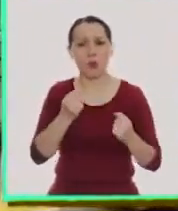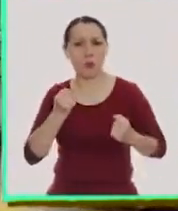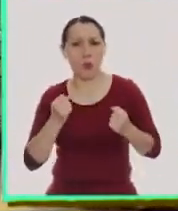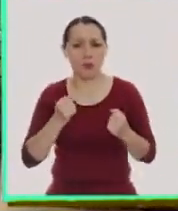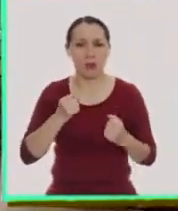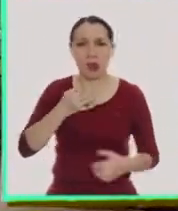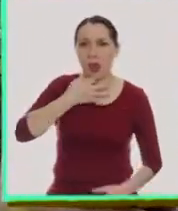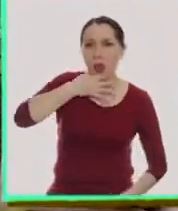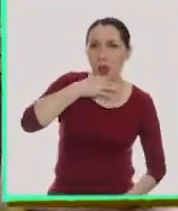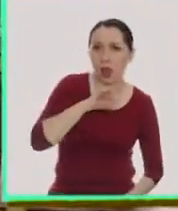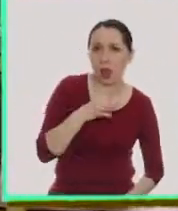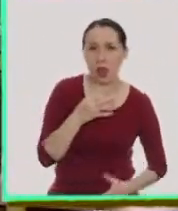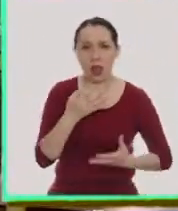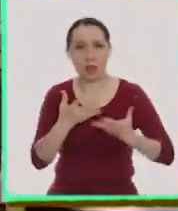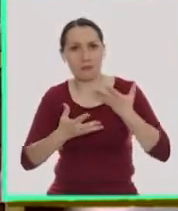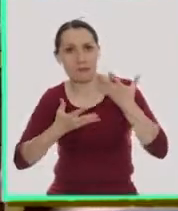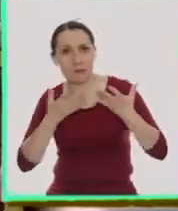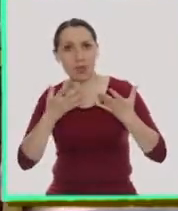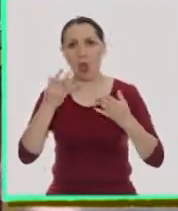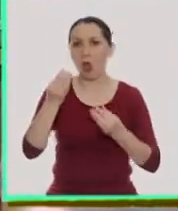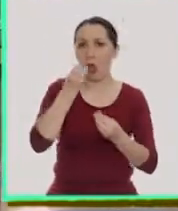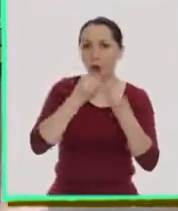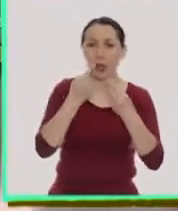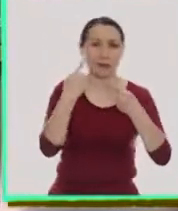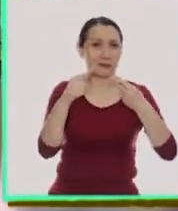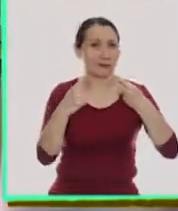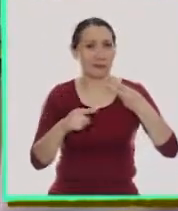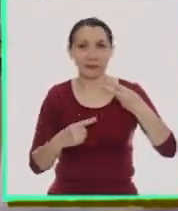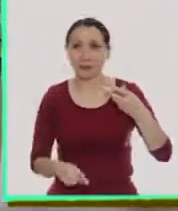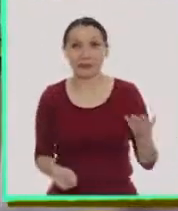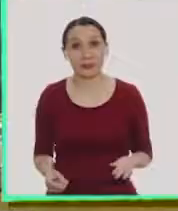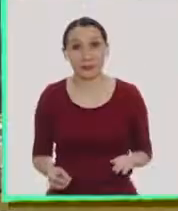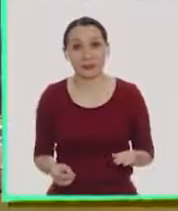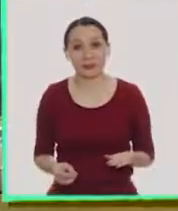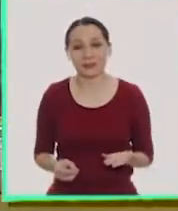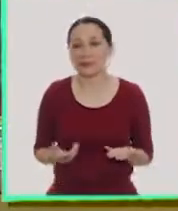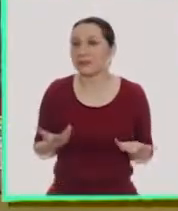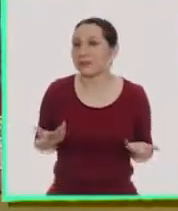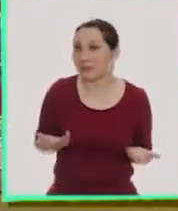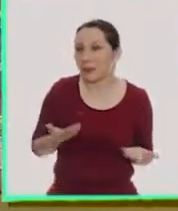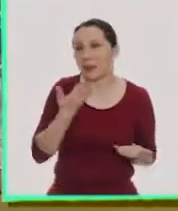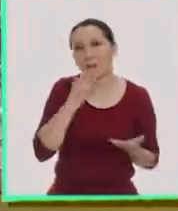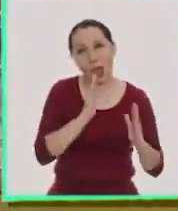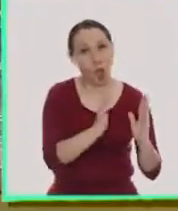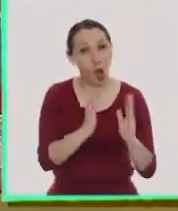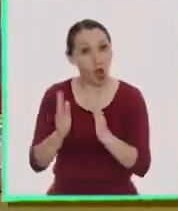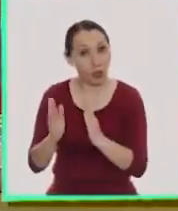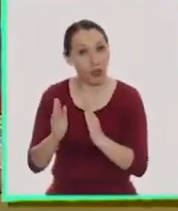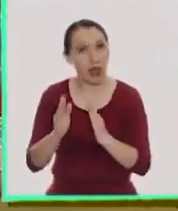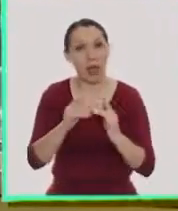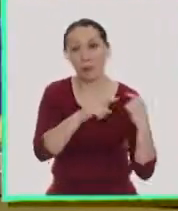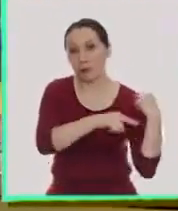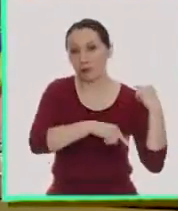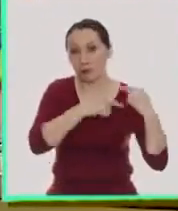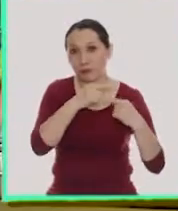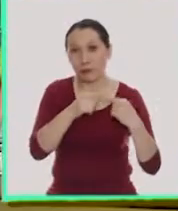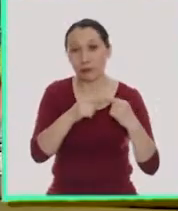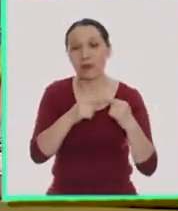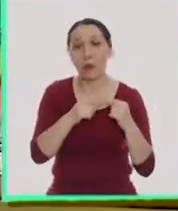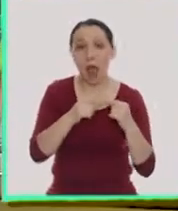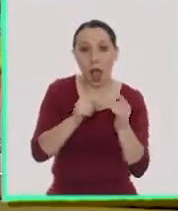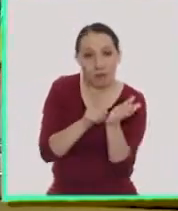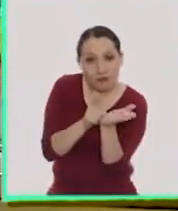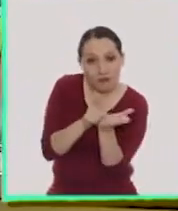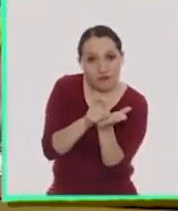movernos, hablar, comer, entre tantas cosas. ¿Qué tal si ordenamos la secuencia